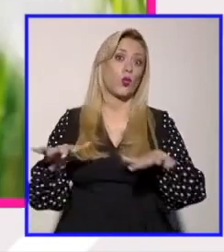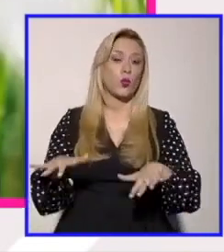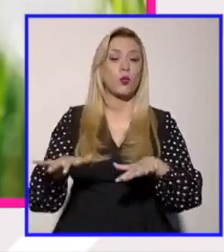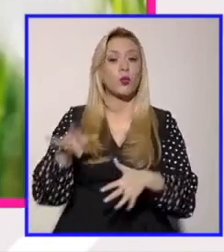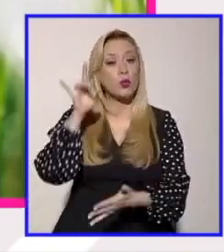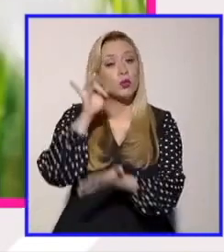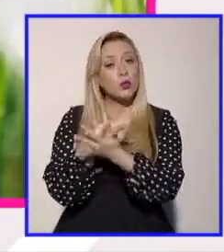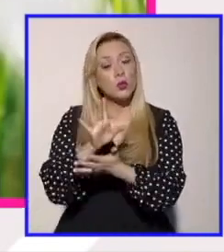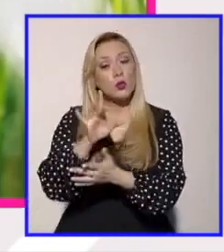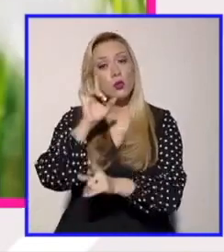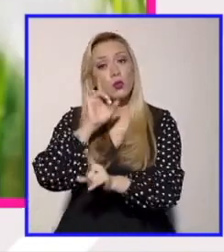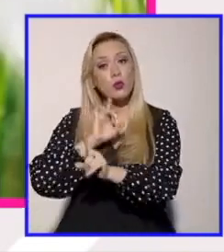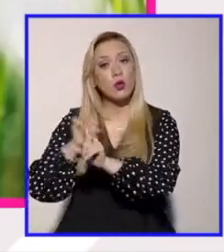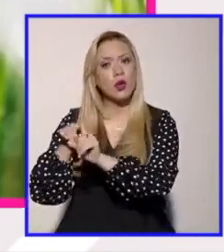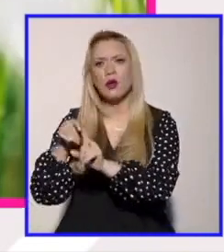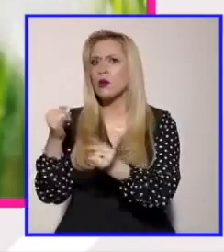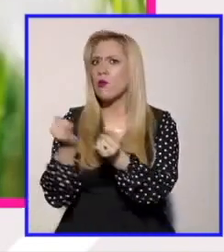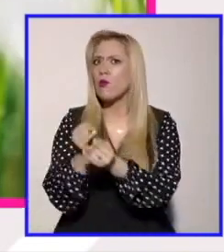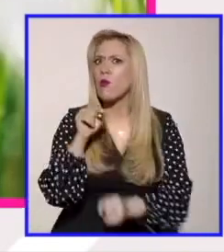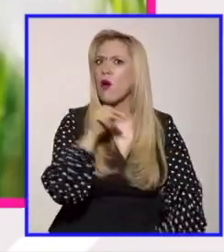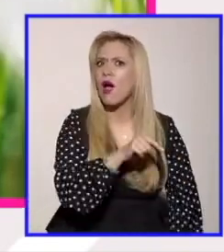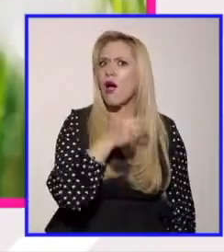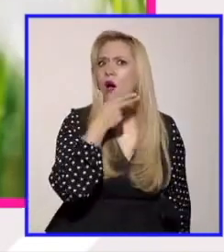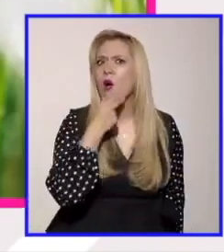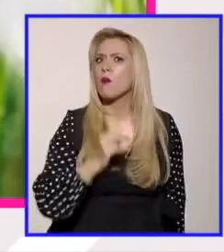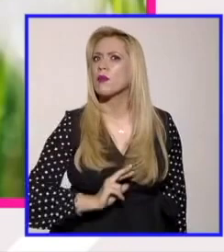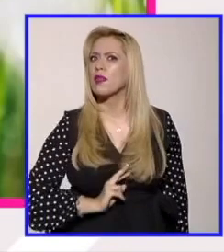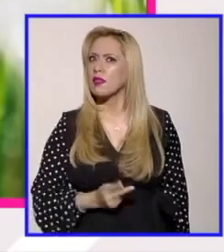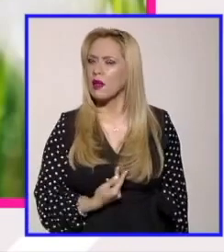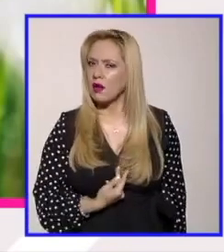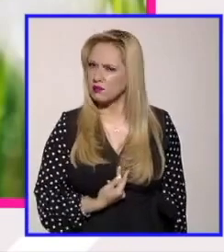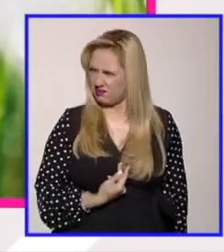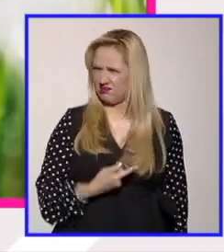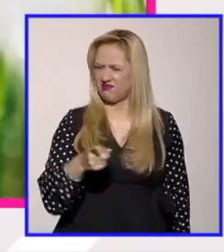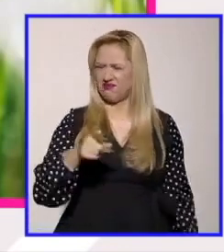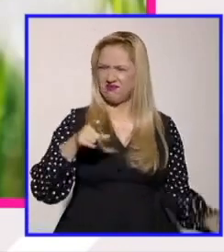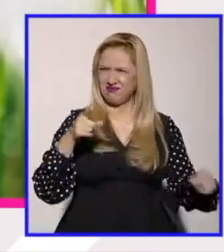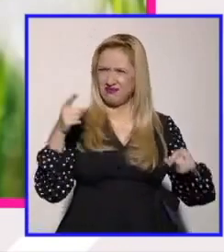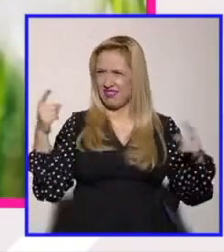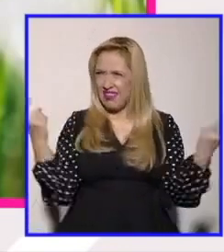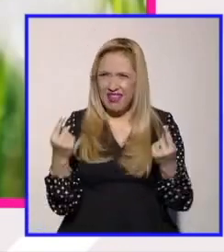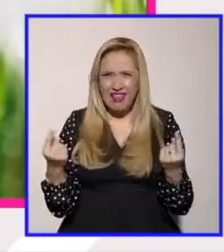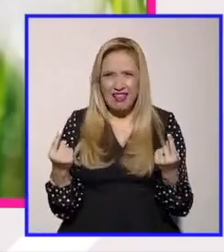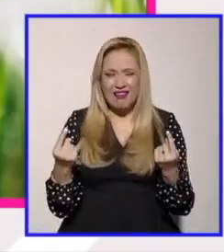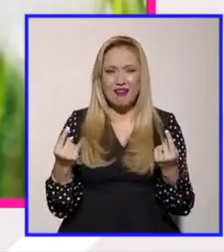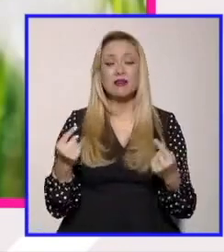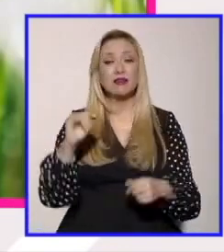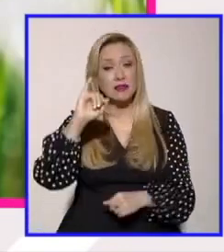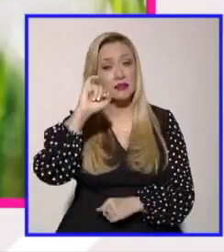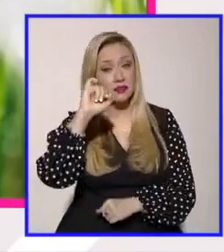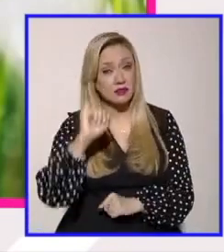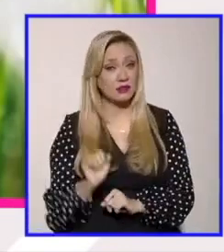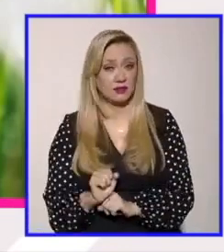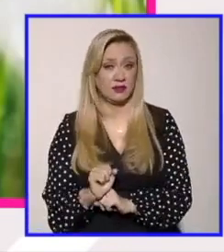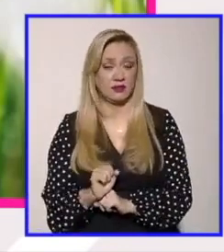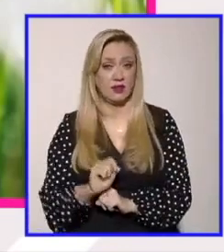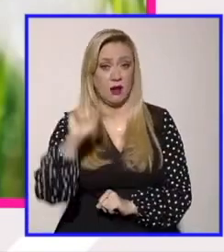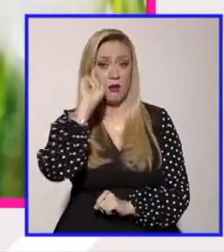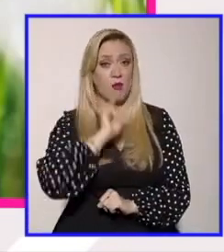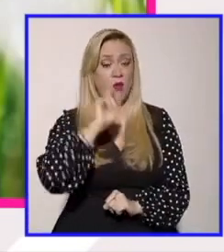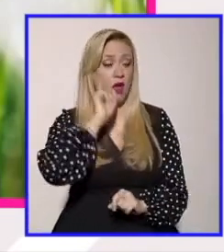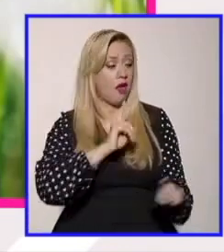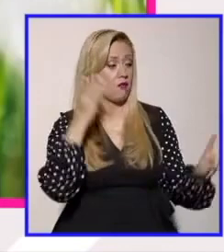alcanza a los hombres trans por ejemplo pero no toda violencia que se ejerce contra las mujeres está